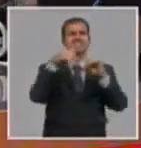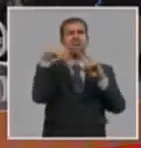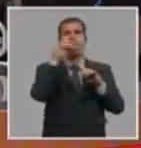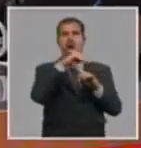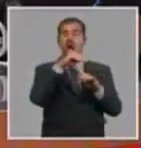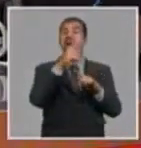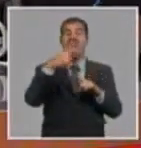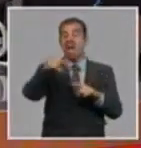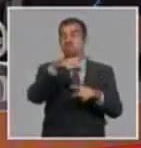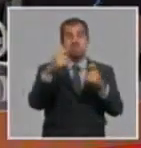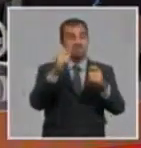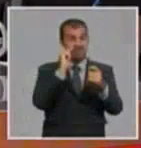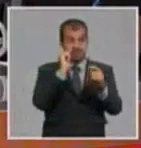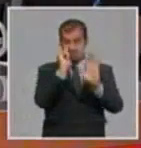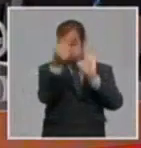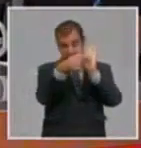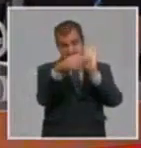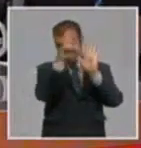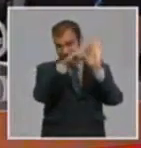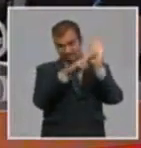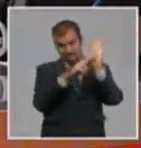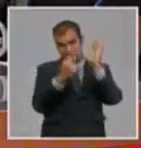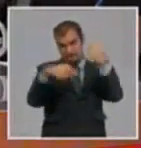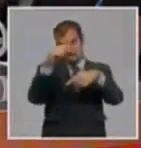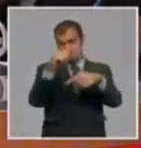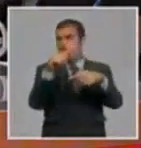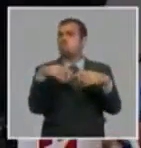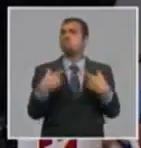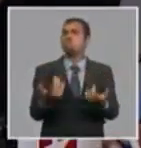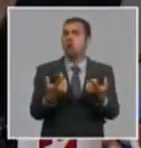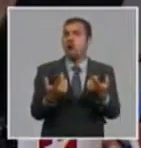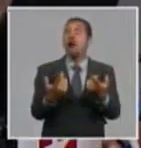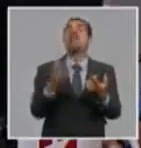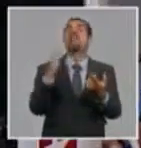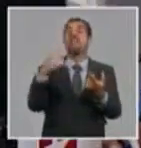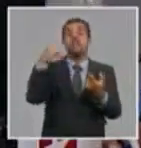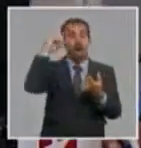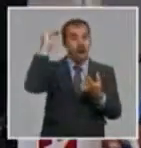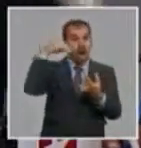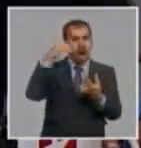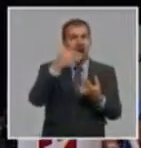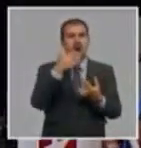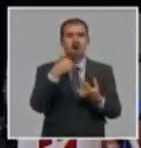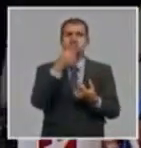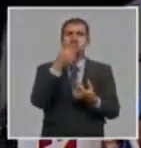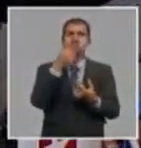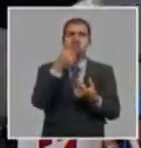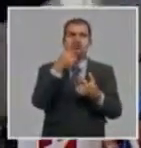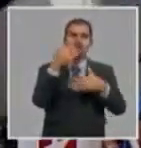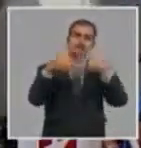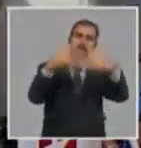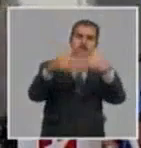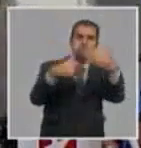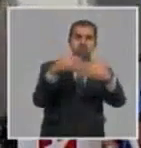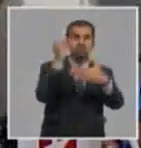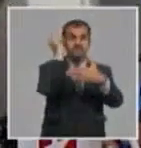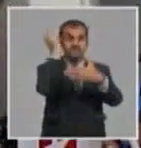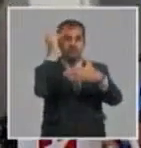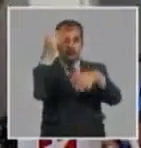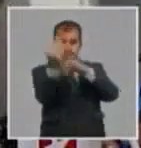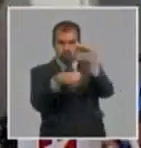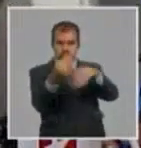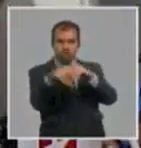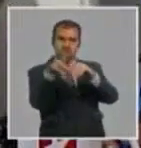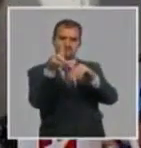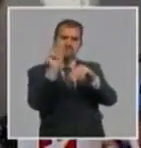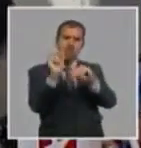Sobre todo es innovación. Una de las características que tiene la empresa es que lleva el conocimiento a la comercialización. O sea, el proceso de innovación completo, que